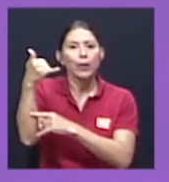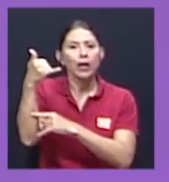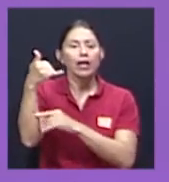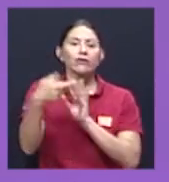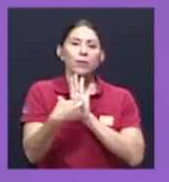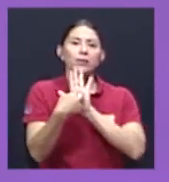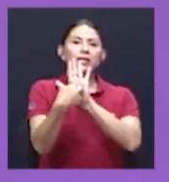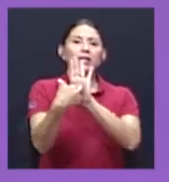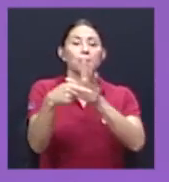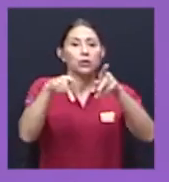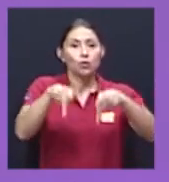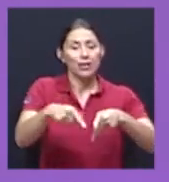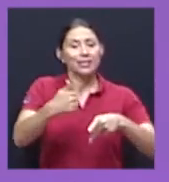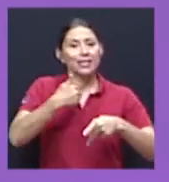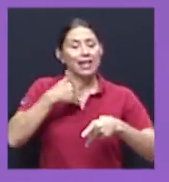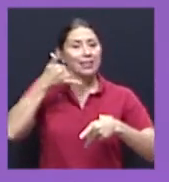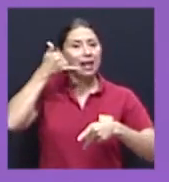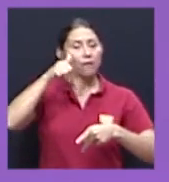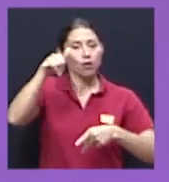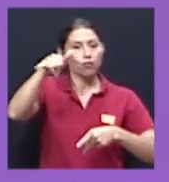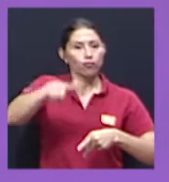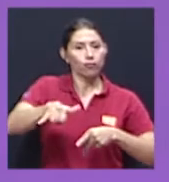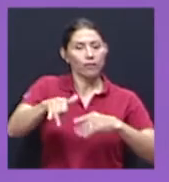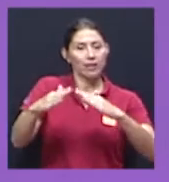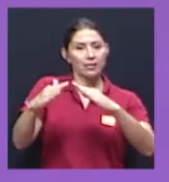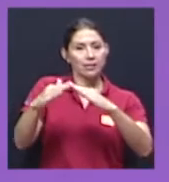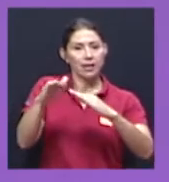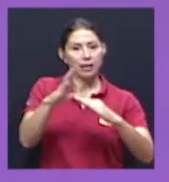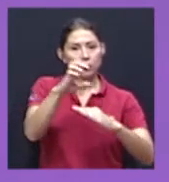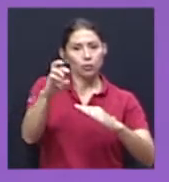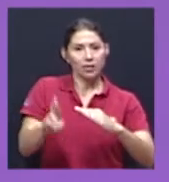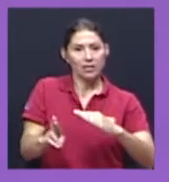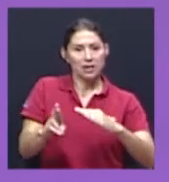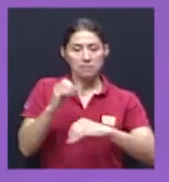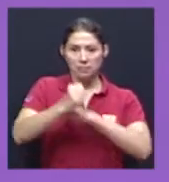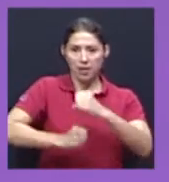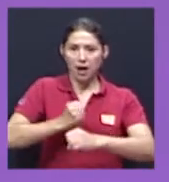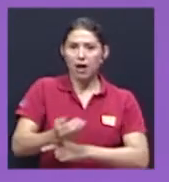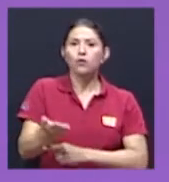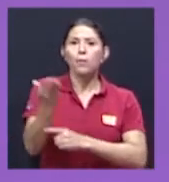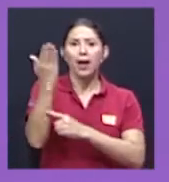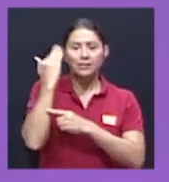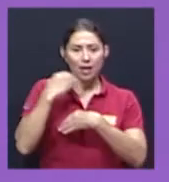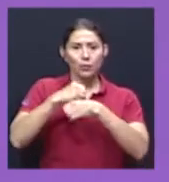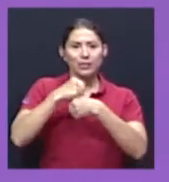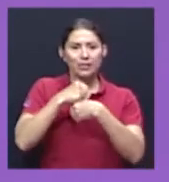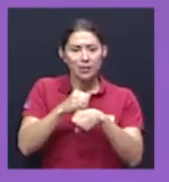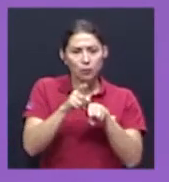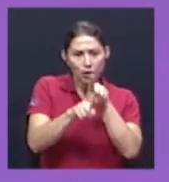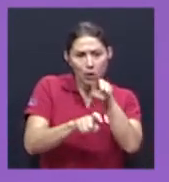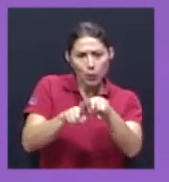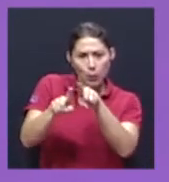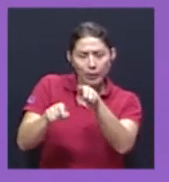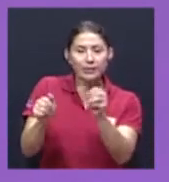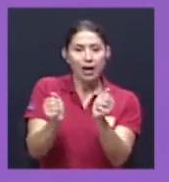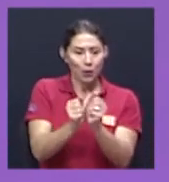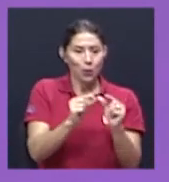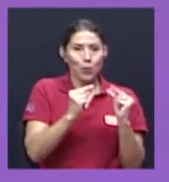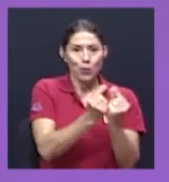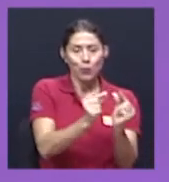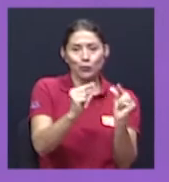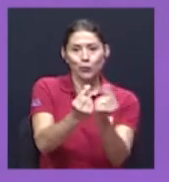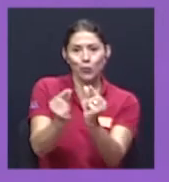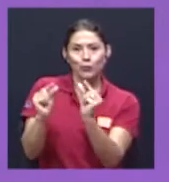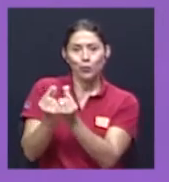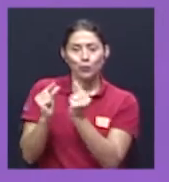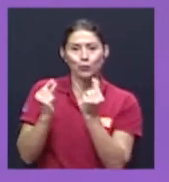residencial en Costa Rica. Entonces, hicimos esta encuesta el año pasado, junto con los grupos focales también. Se